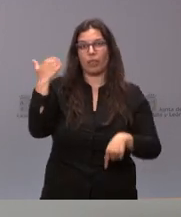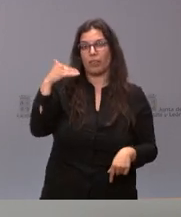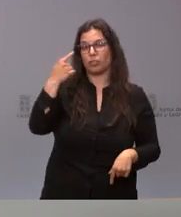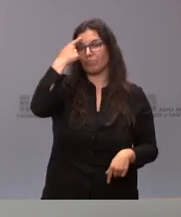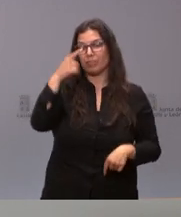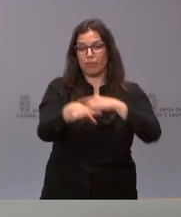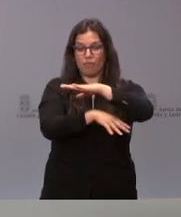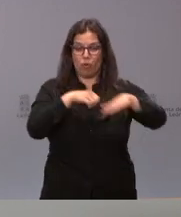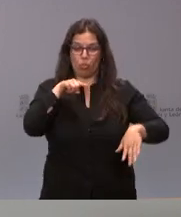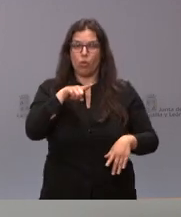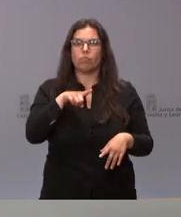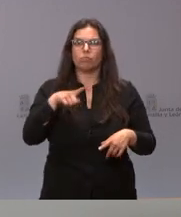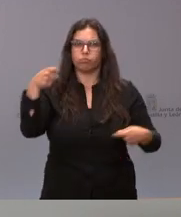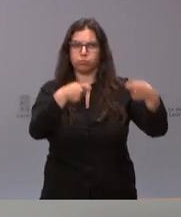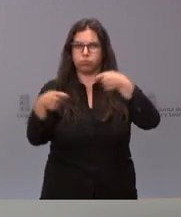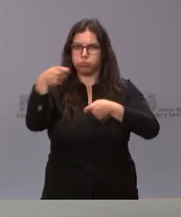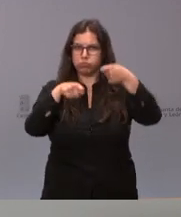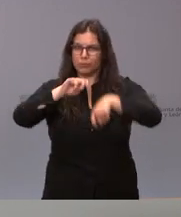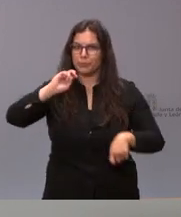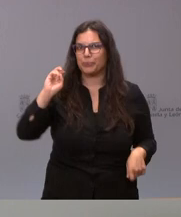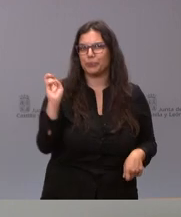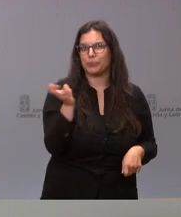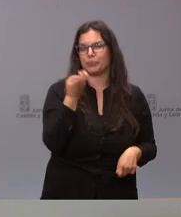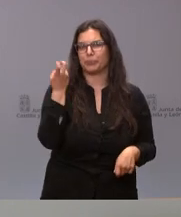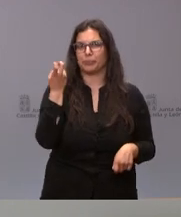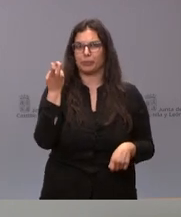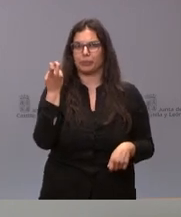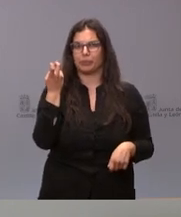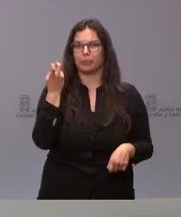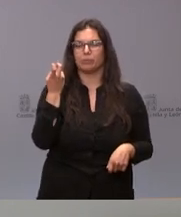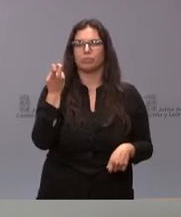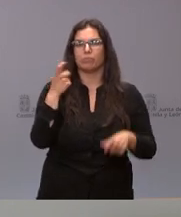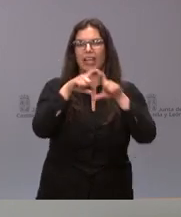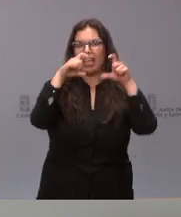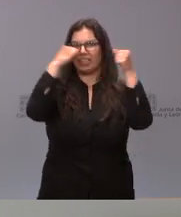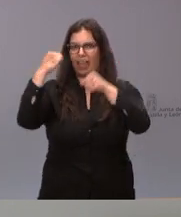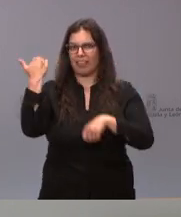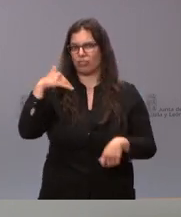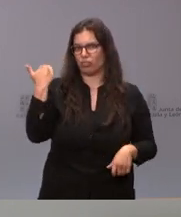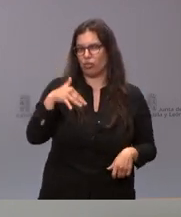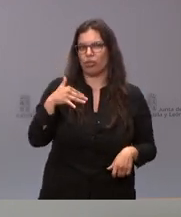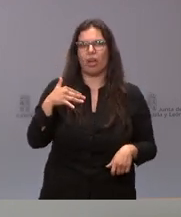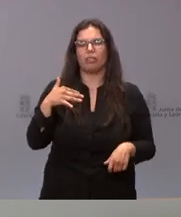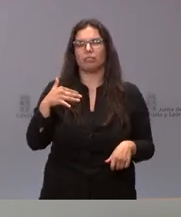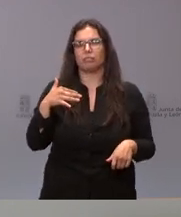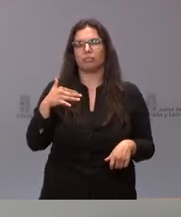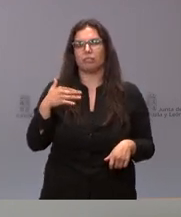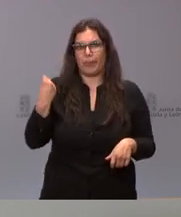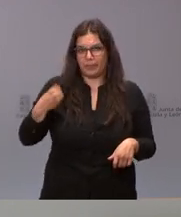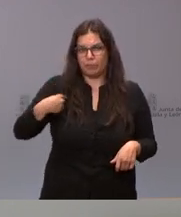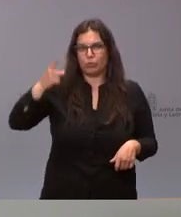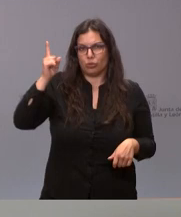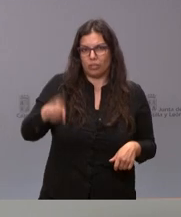fondo tiene participación de diversas entidades sorianas, incluida la propia